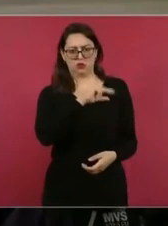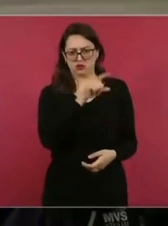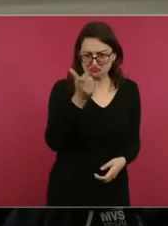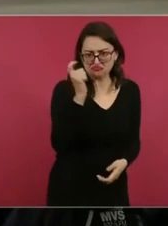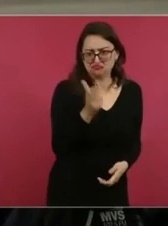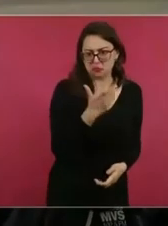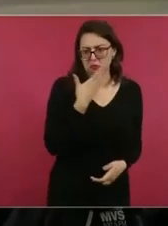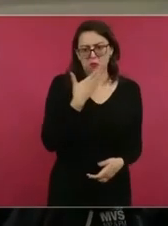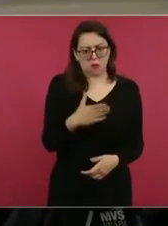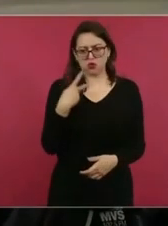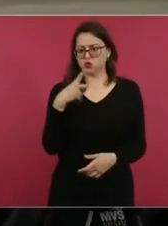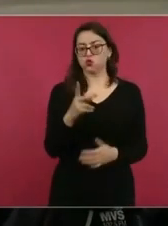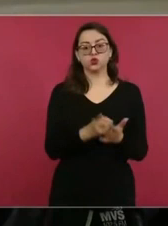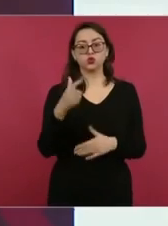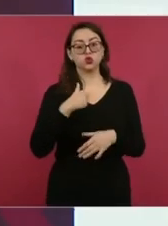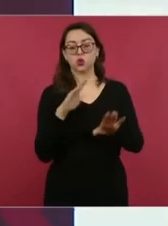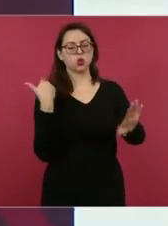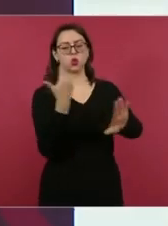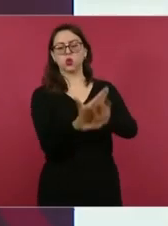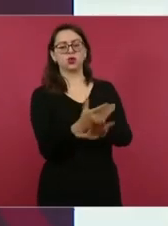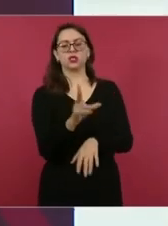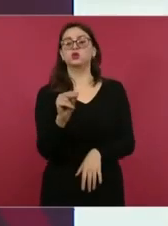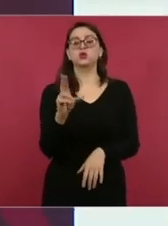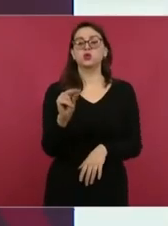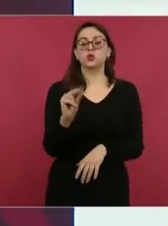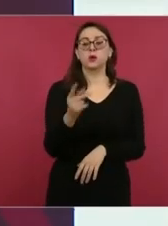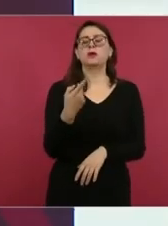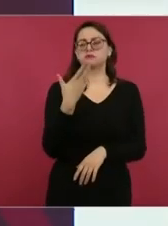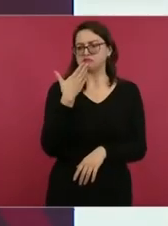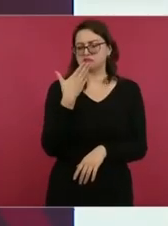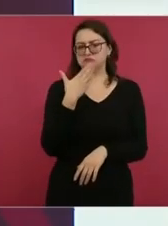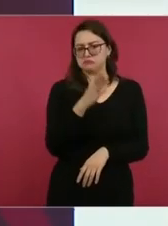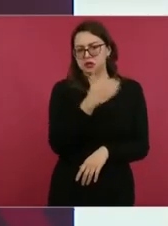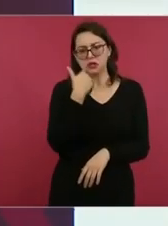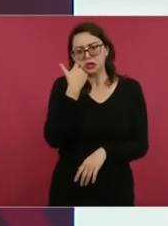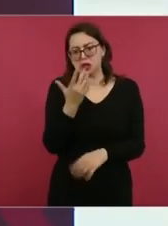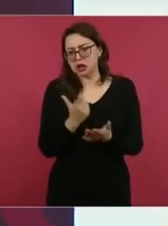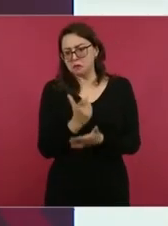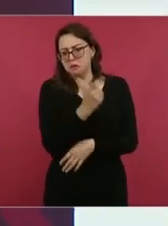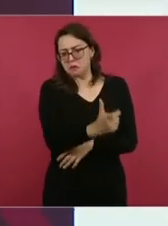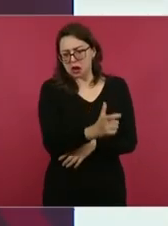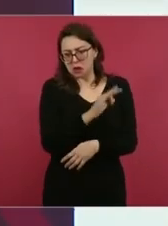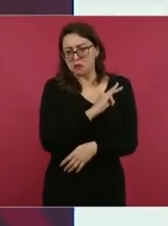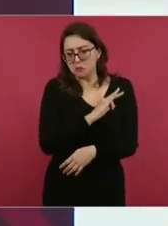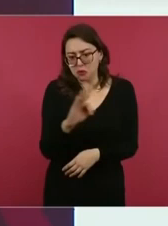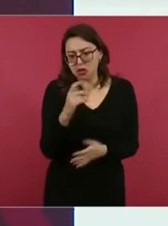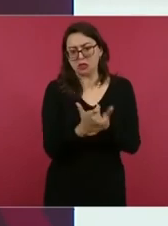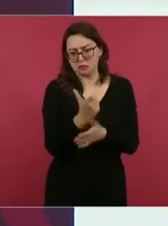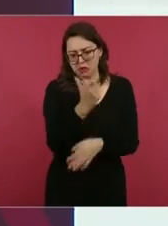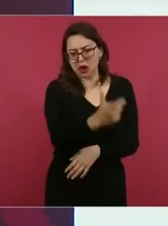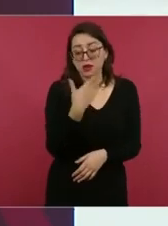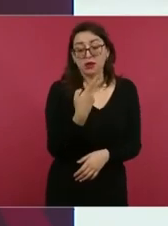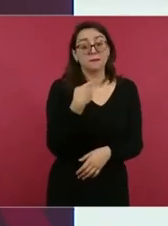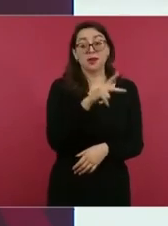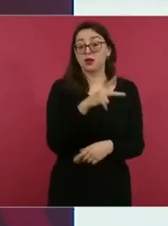está en su derecho, pero el Estado está obligado a garantizar la educación pública, gratuita, de calidad en todos los niveles de